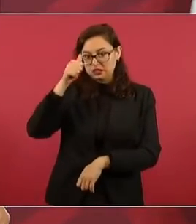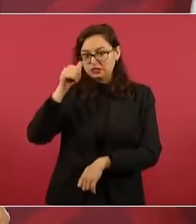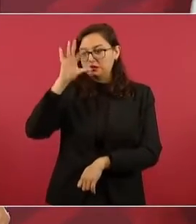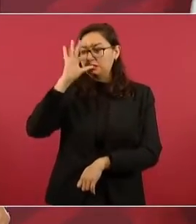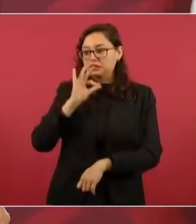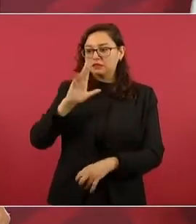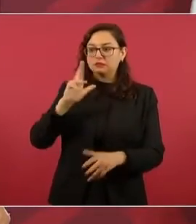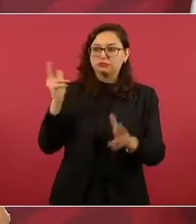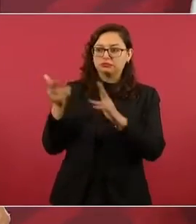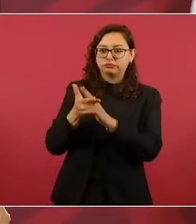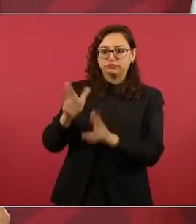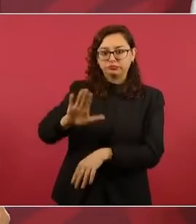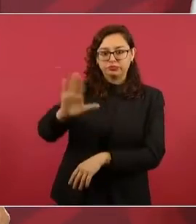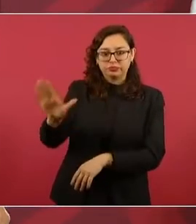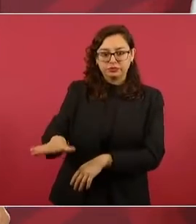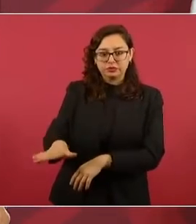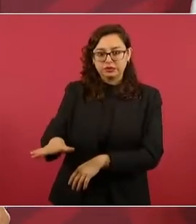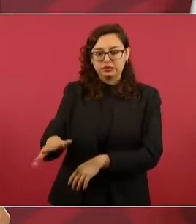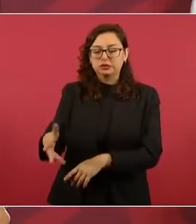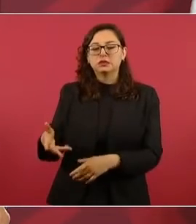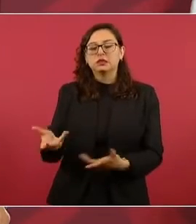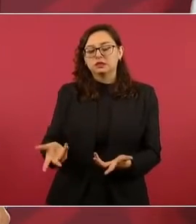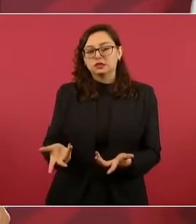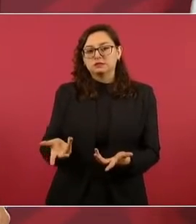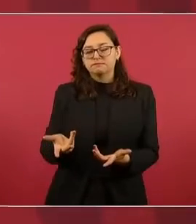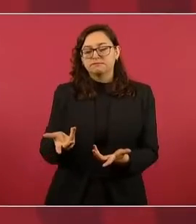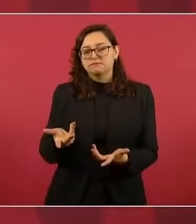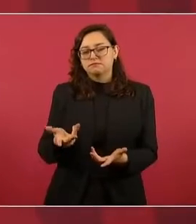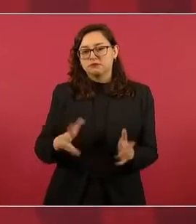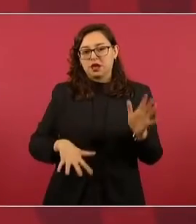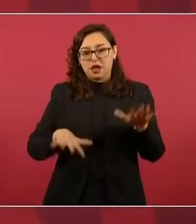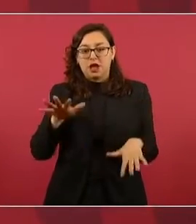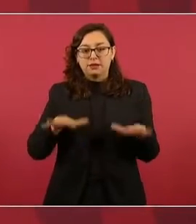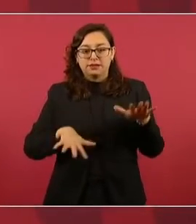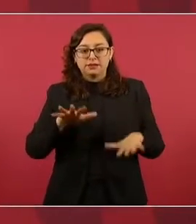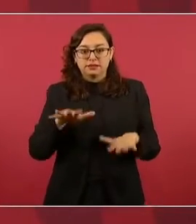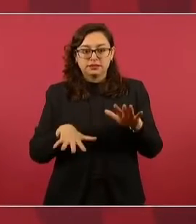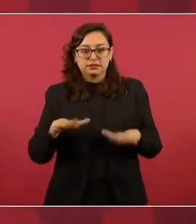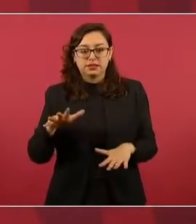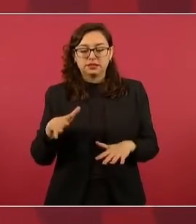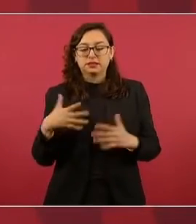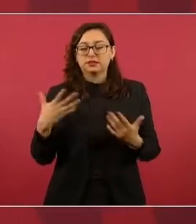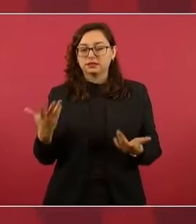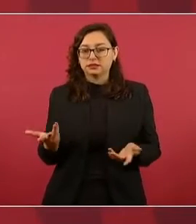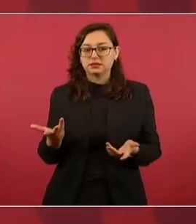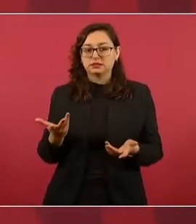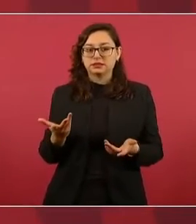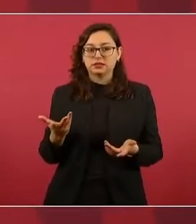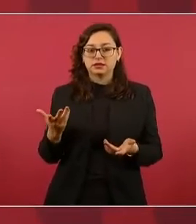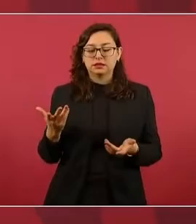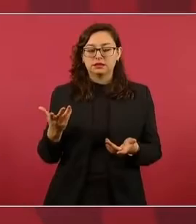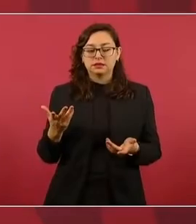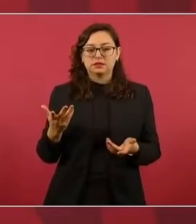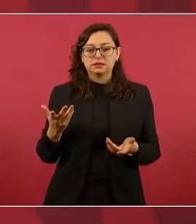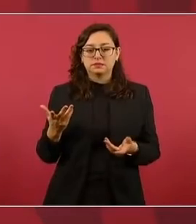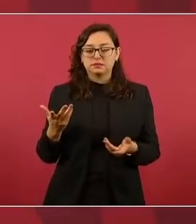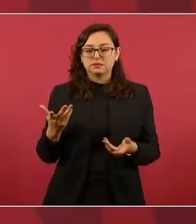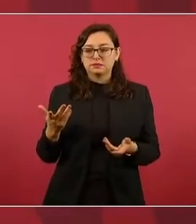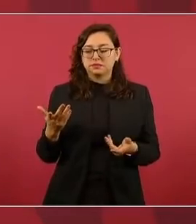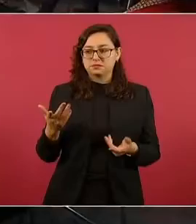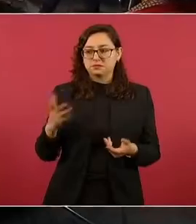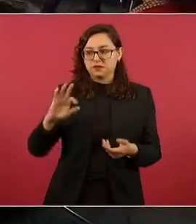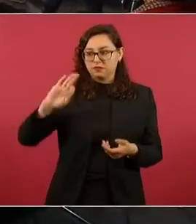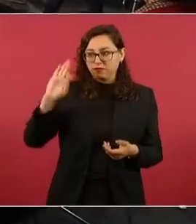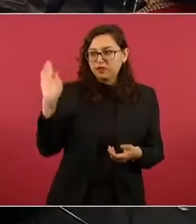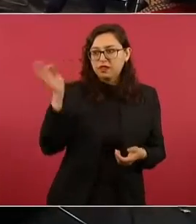es necesario la cooperación de la Fiscalía, del Poder Judicial,